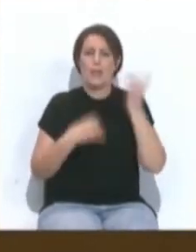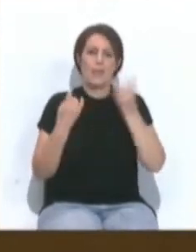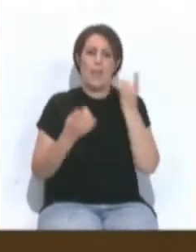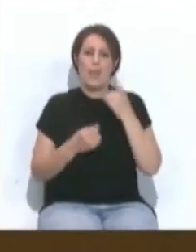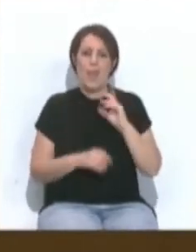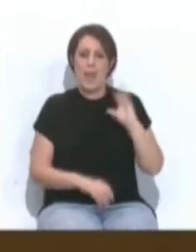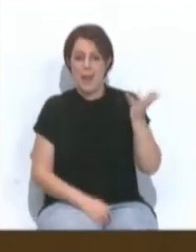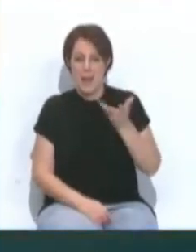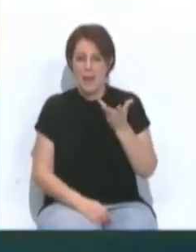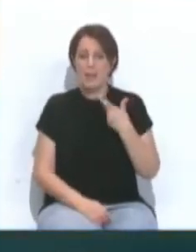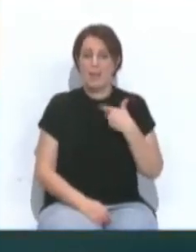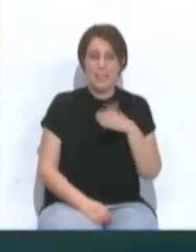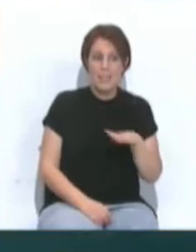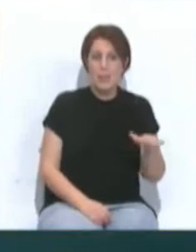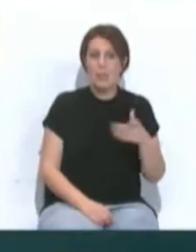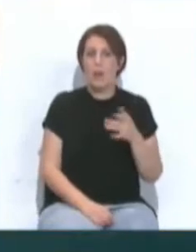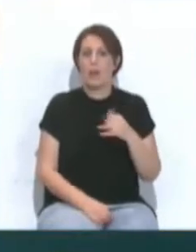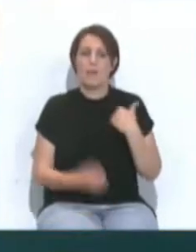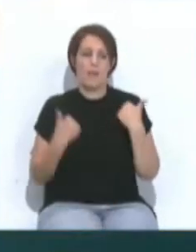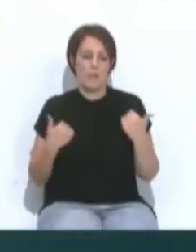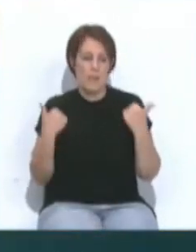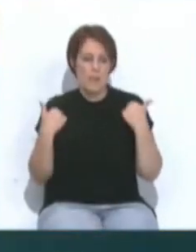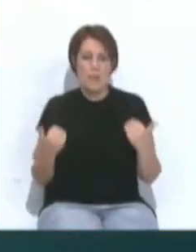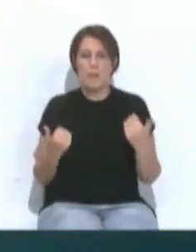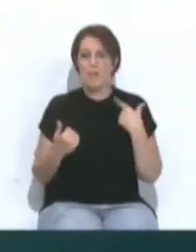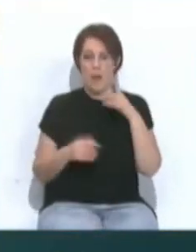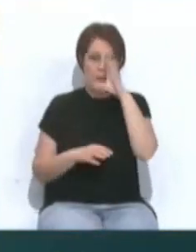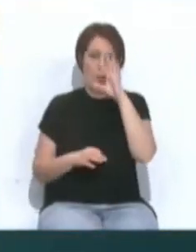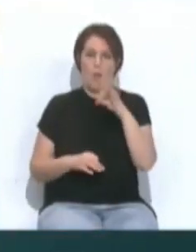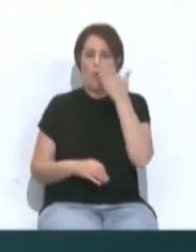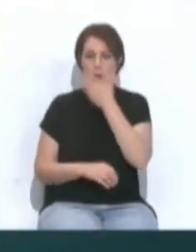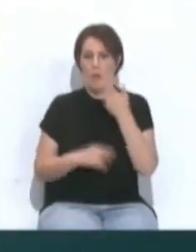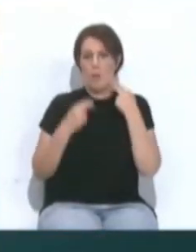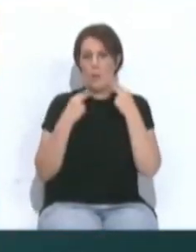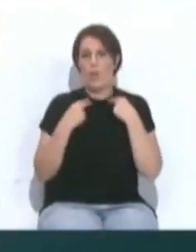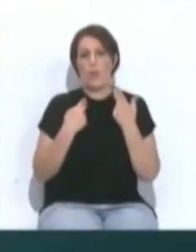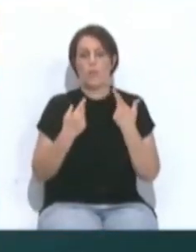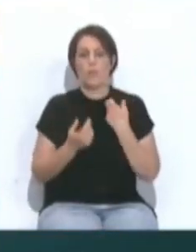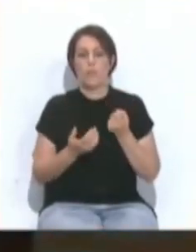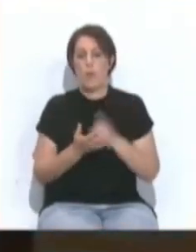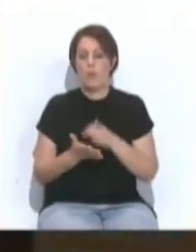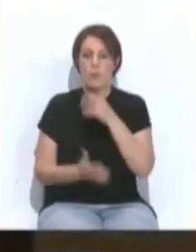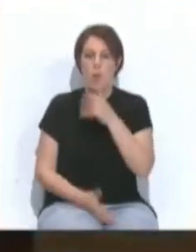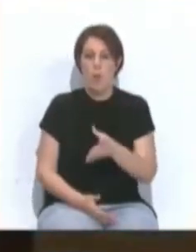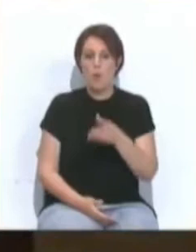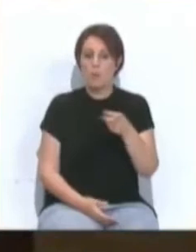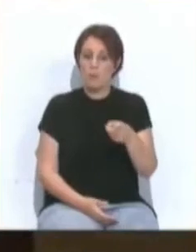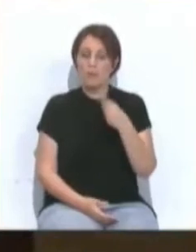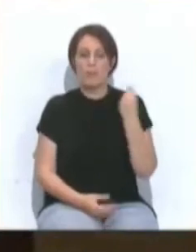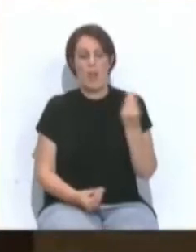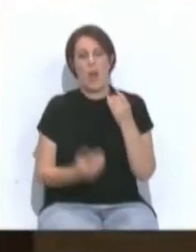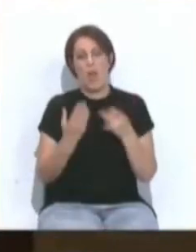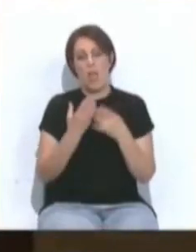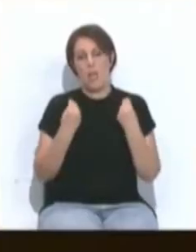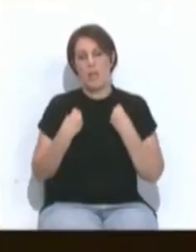libre de los niños, tiene que ver con el ejercicio físico y que lógicamente el colegio y la diputación apuestan por que eso mejora la